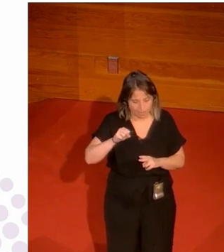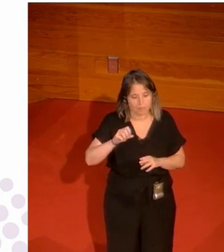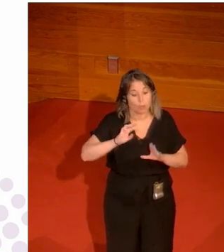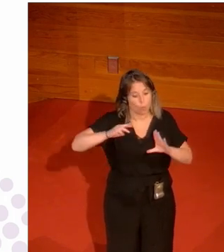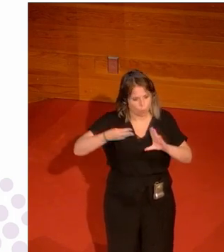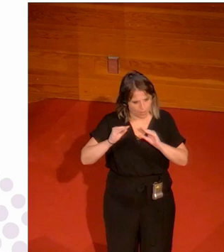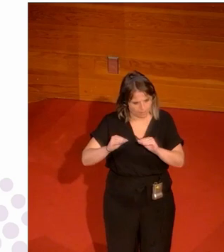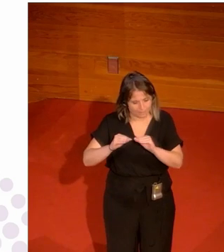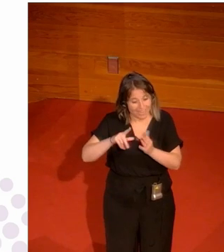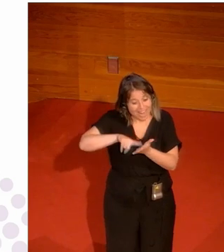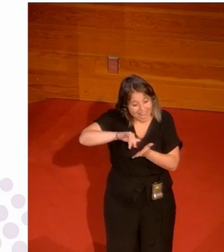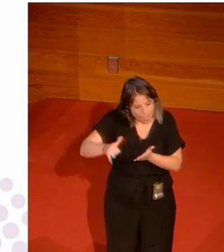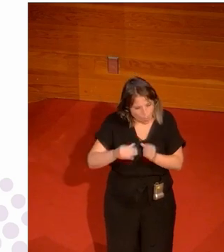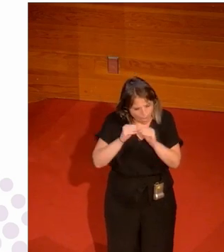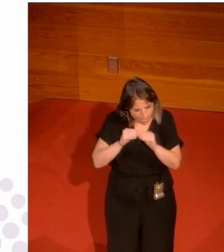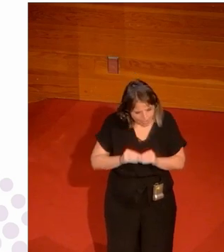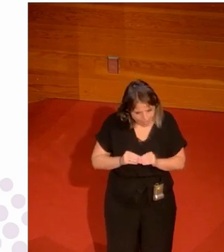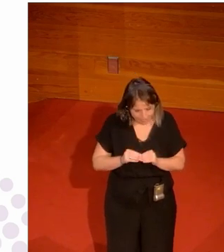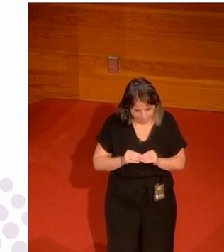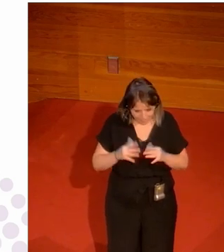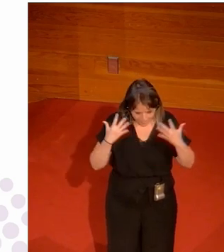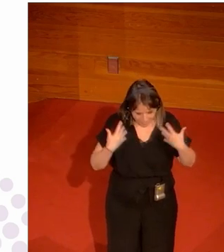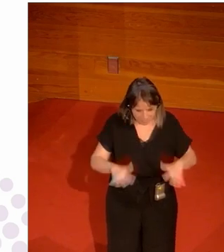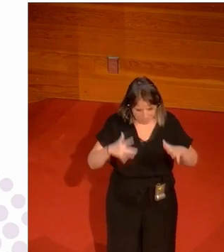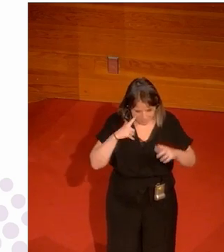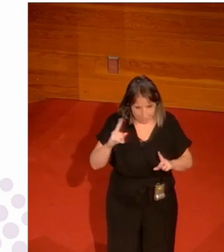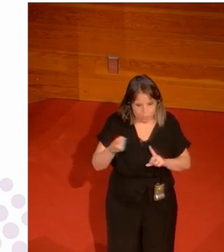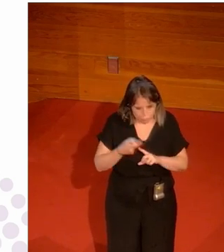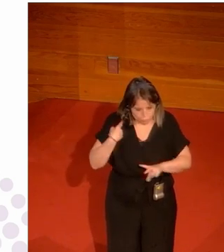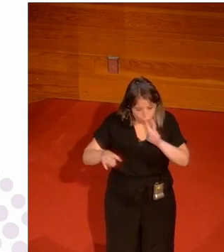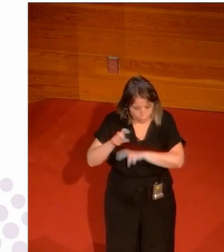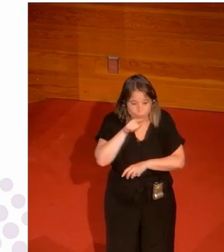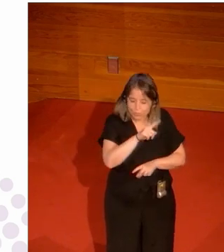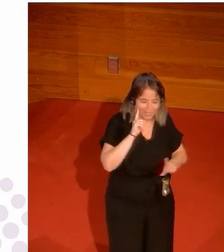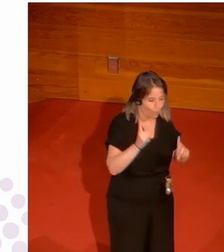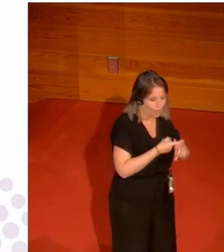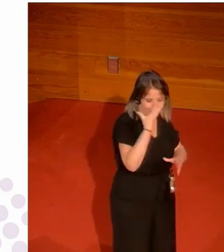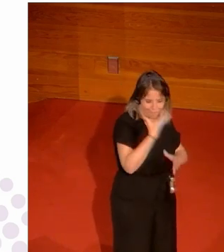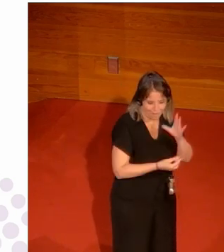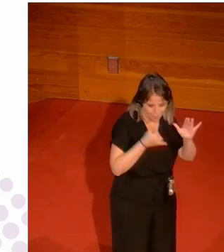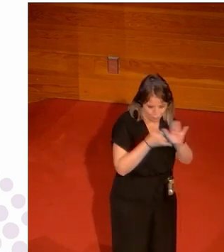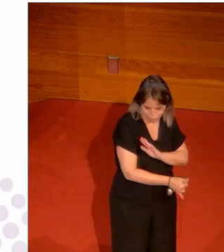y trabaja el lenguaje y encuentra cada zapo también mira que yo busco pero ella encuentra por todos los dos